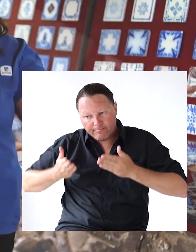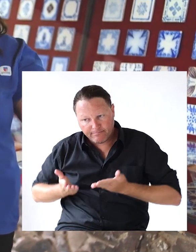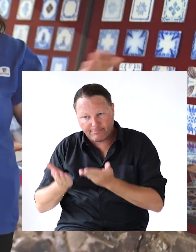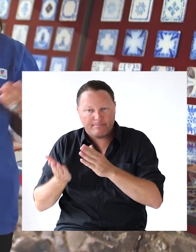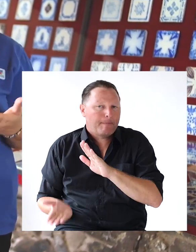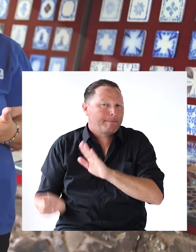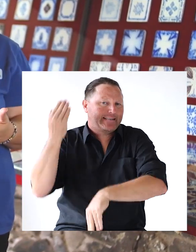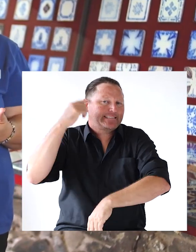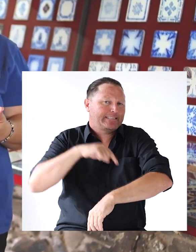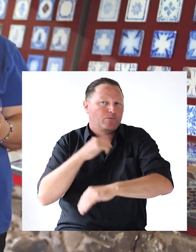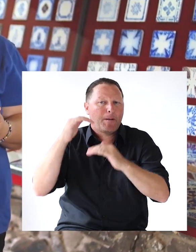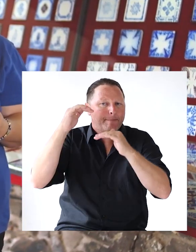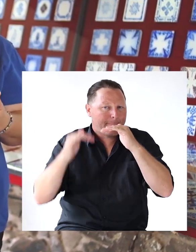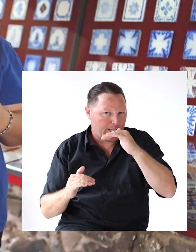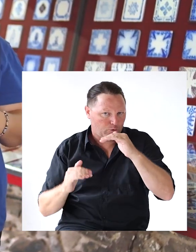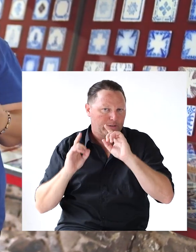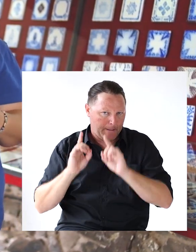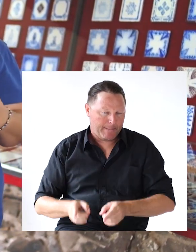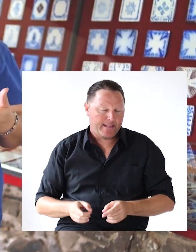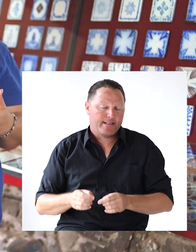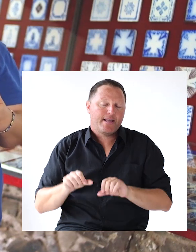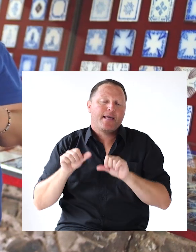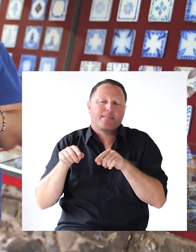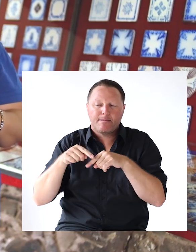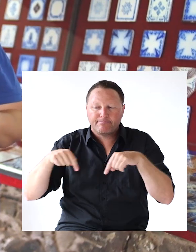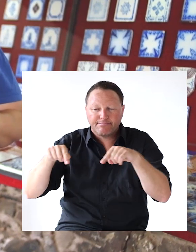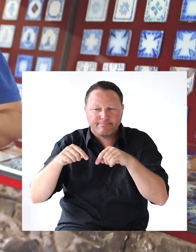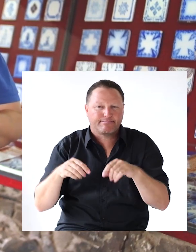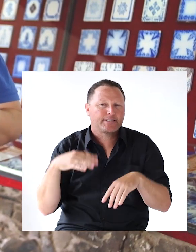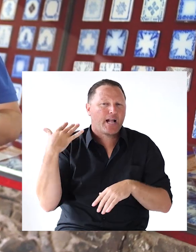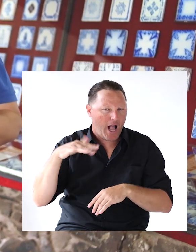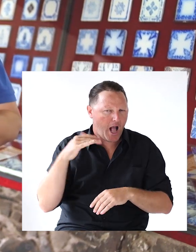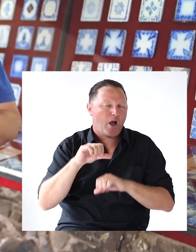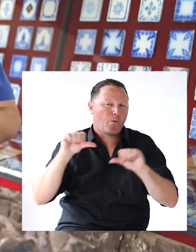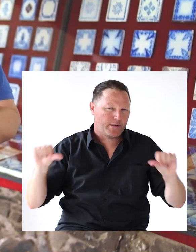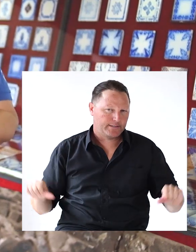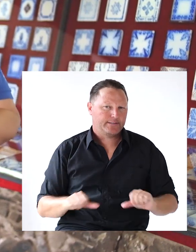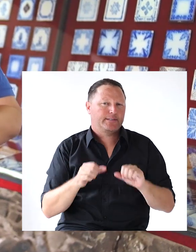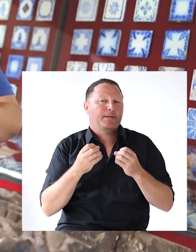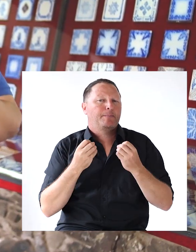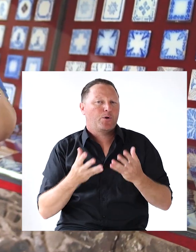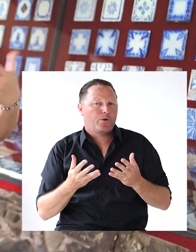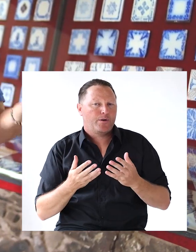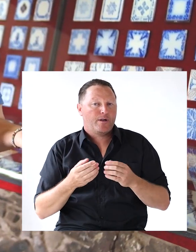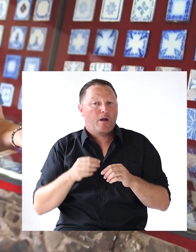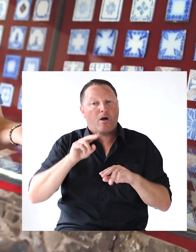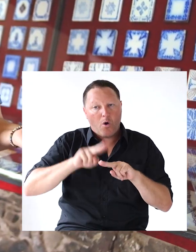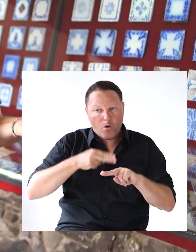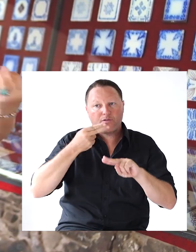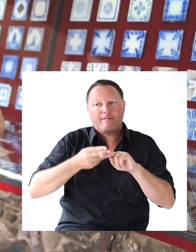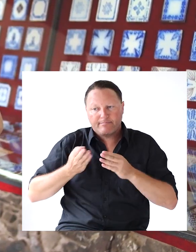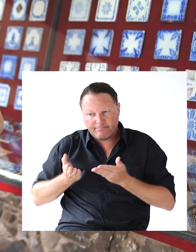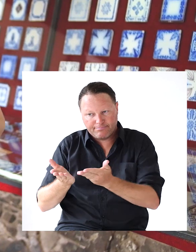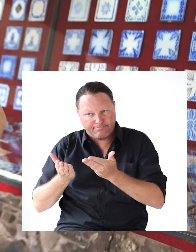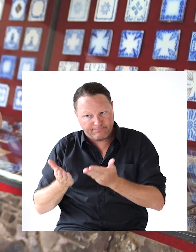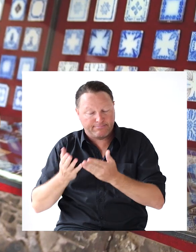mayor temperatura A menor temperatura Lo que hacía Que la pieza Fuera más costosa ¿Por qué? Porque cada vez Que entraba al